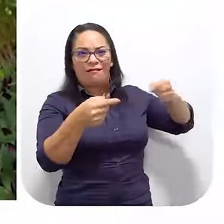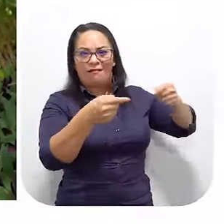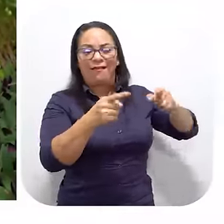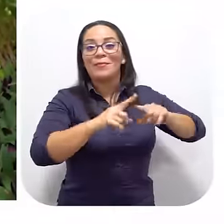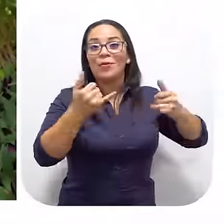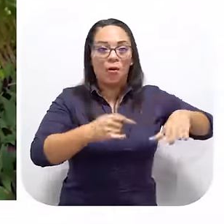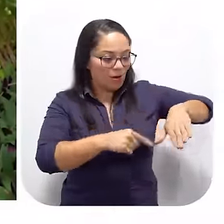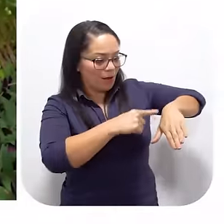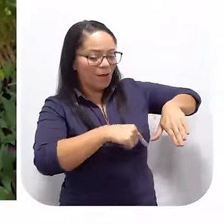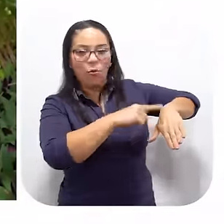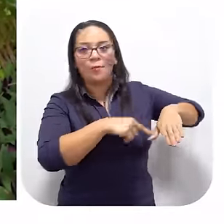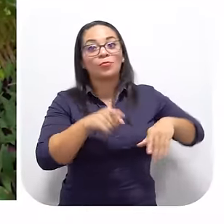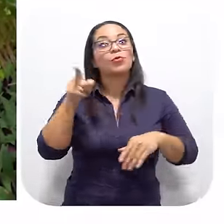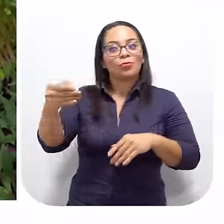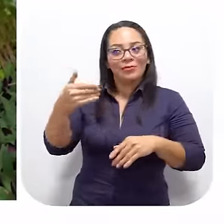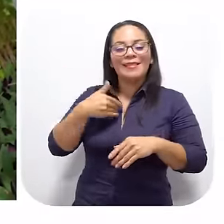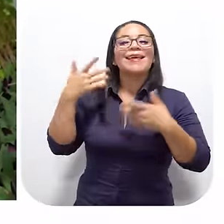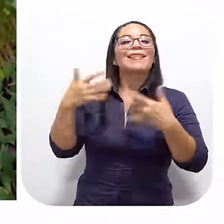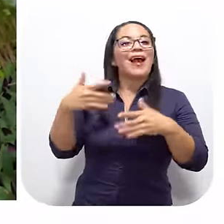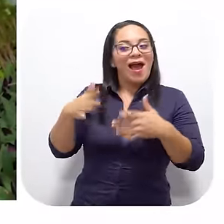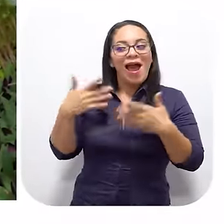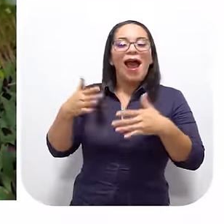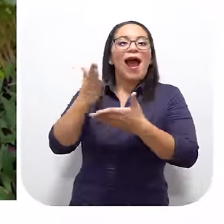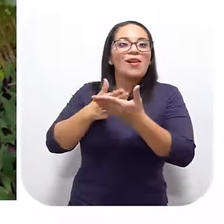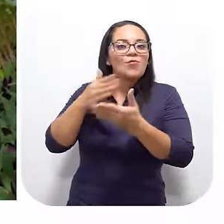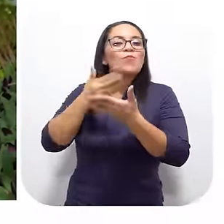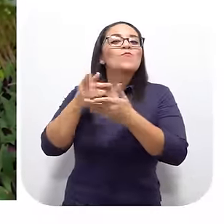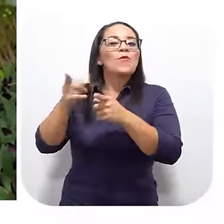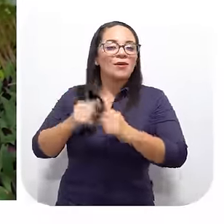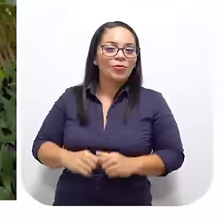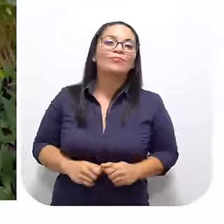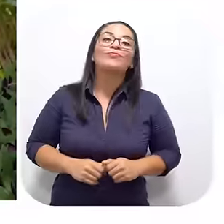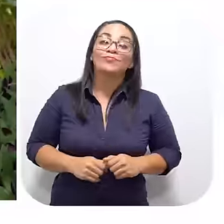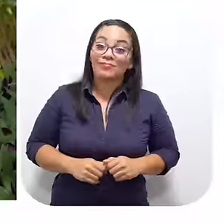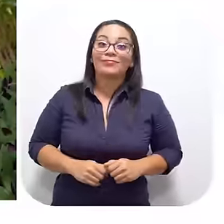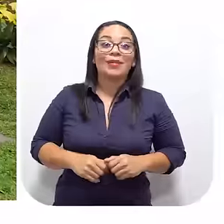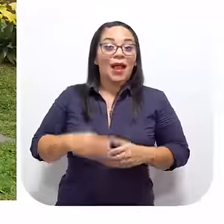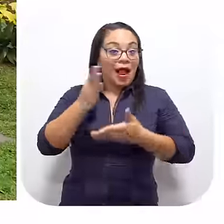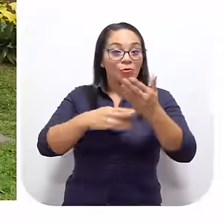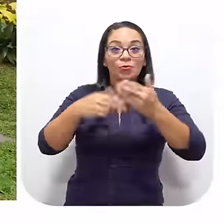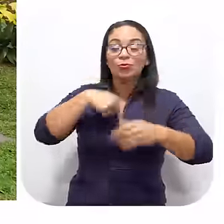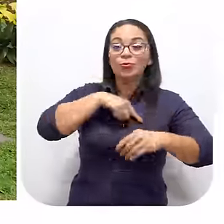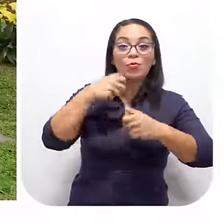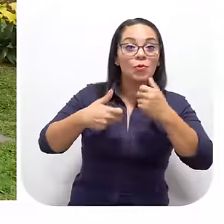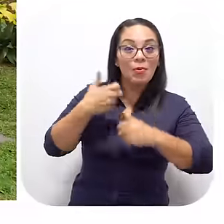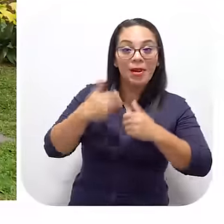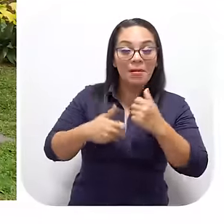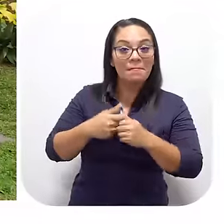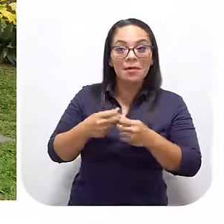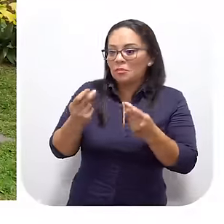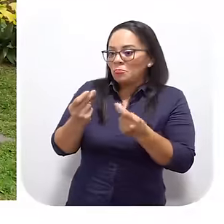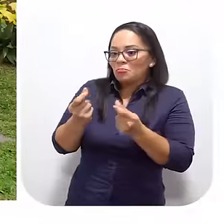Totalmente Y ahora Usted tiene Dos aces Debajo Debajo de la manga Se puede decir Porque nosotros Cualquier problema Que tenemos